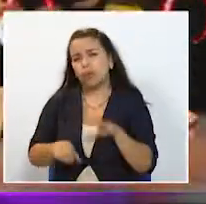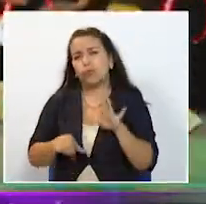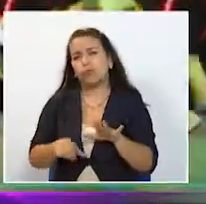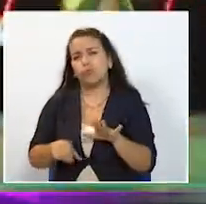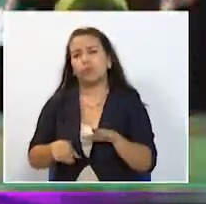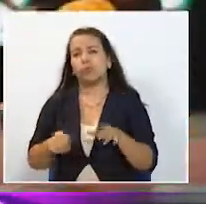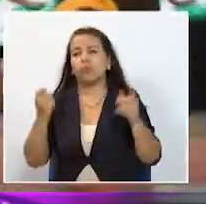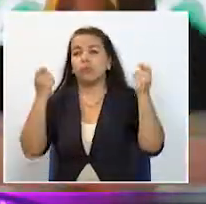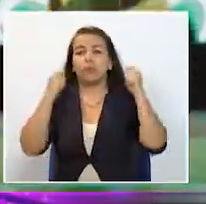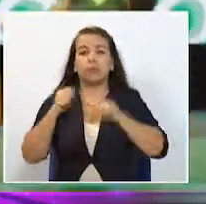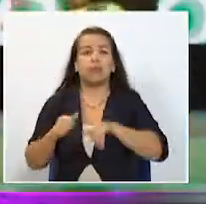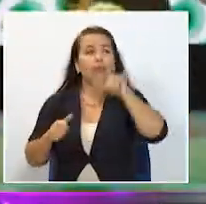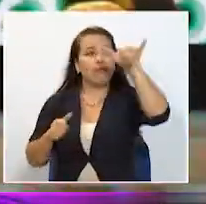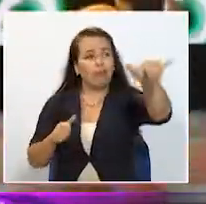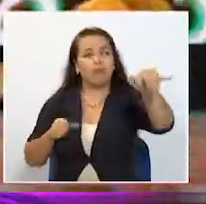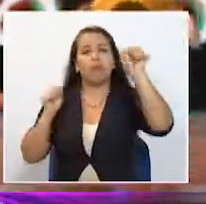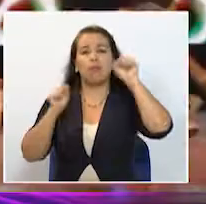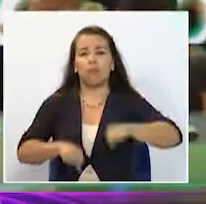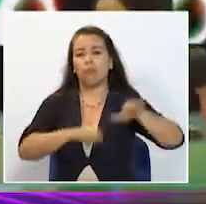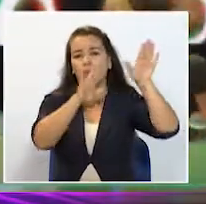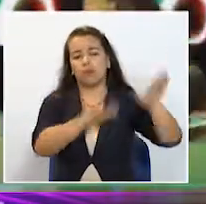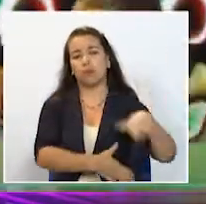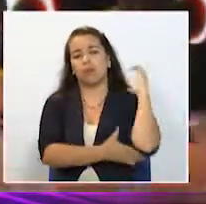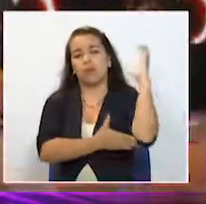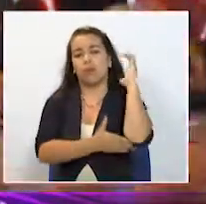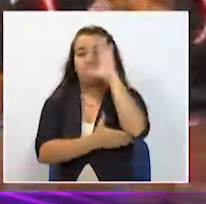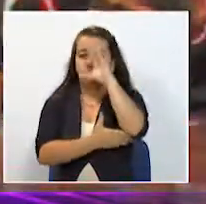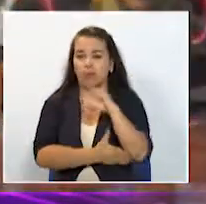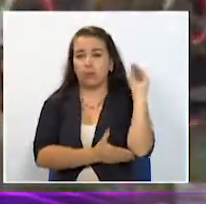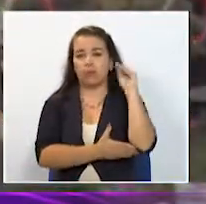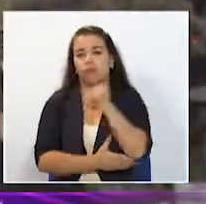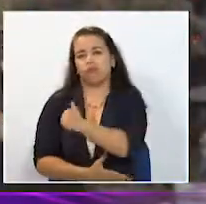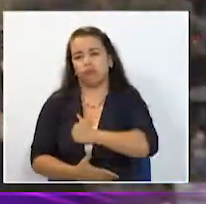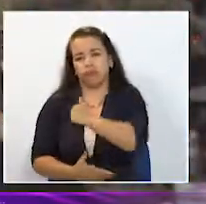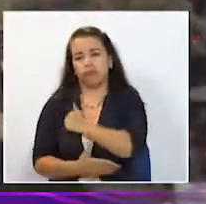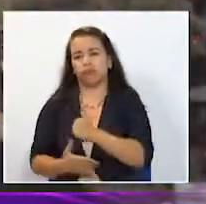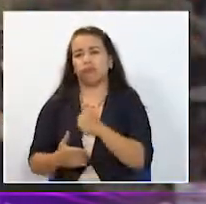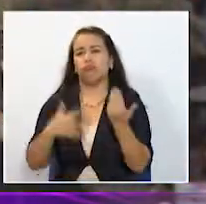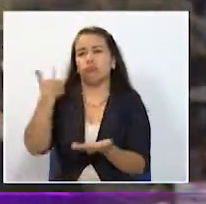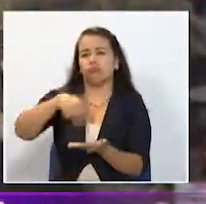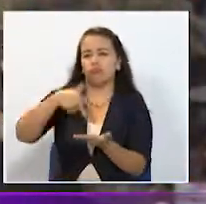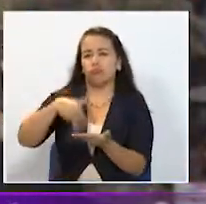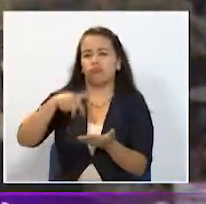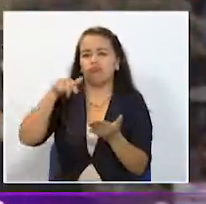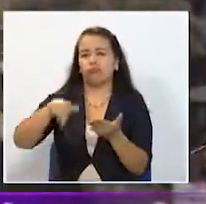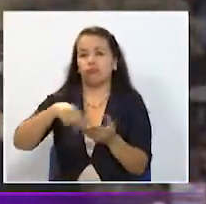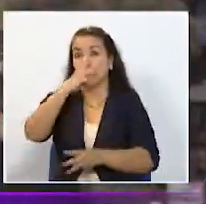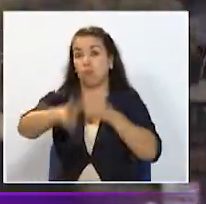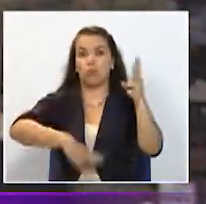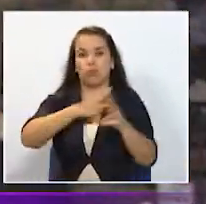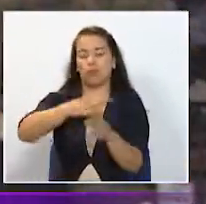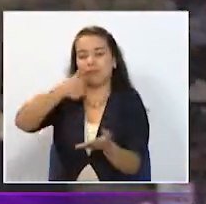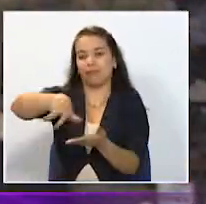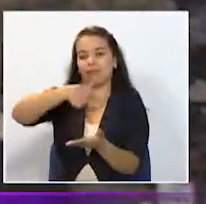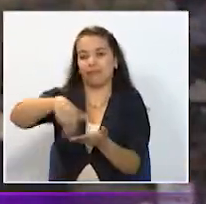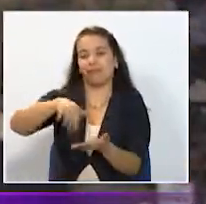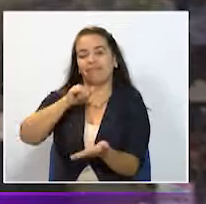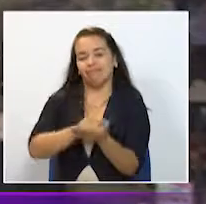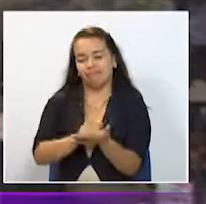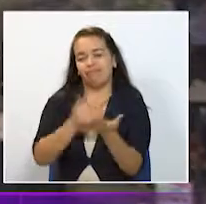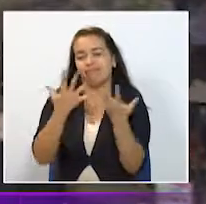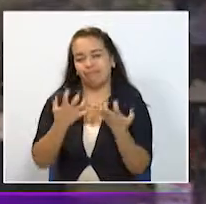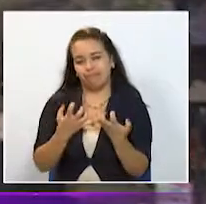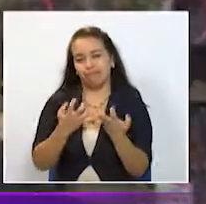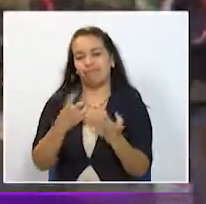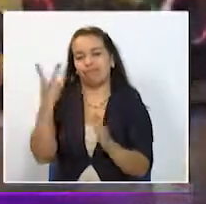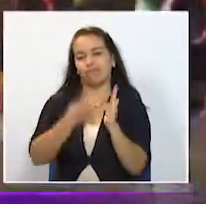campaña y este viaje para que podamos ir a representar a Colombia y al quindío al concurso All Dance al concurso mundial de danzas All Dance Orlando